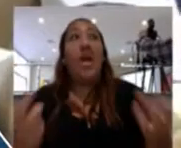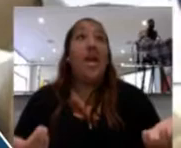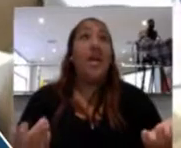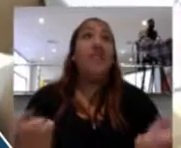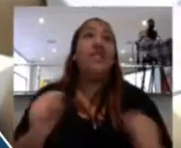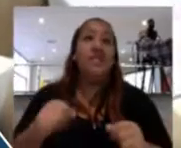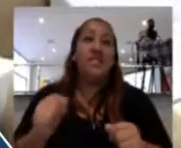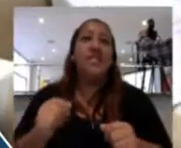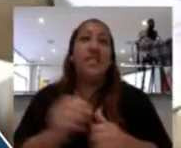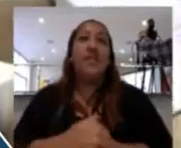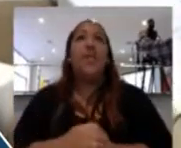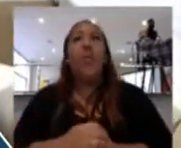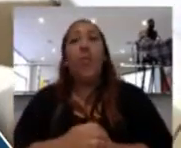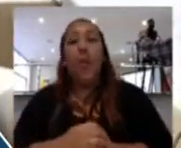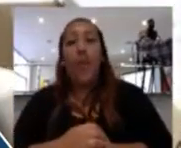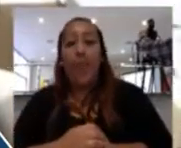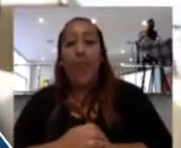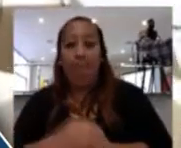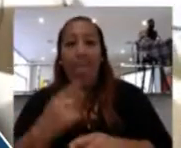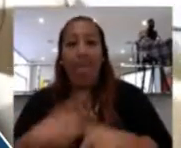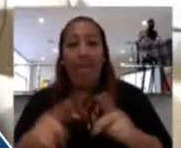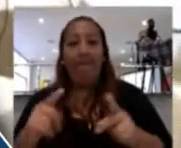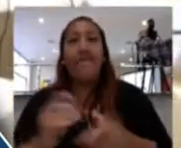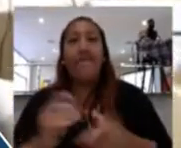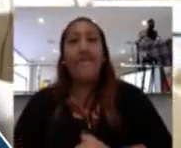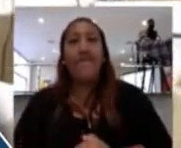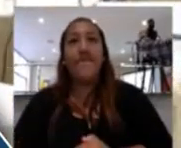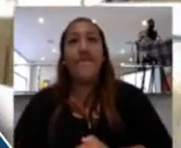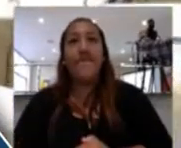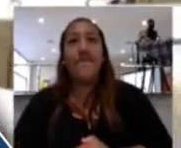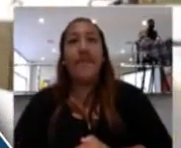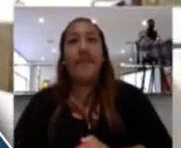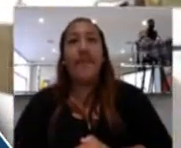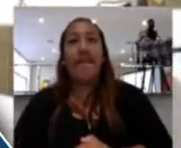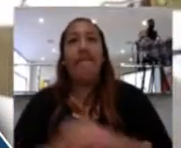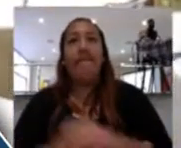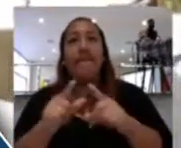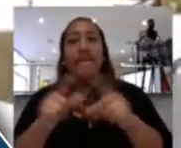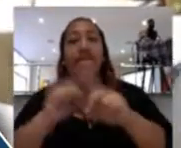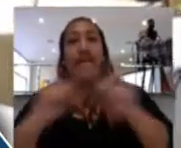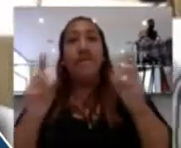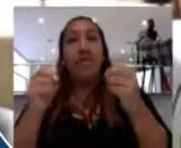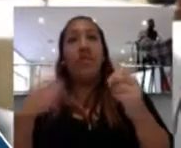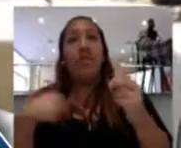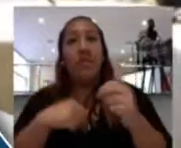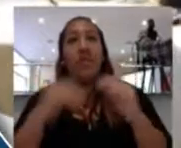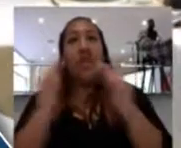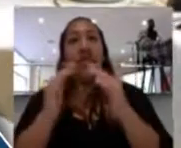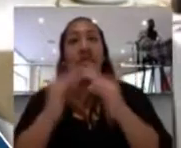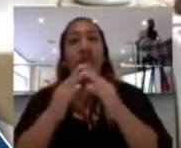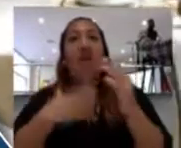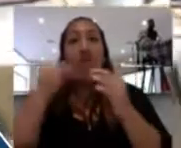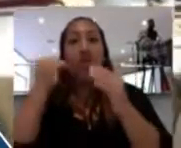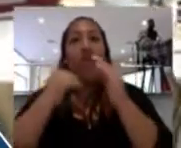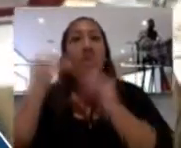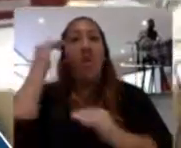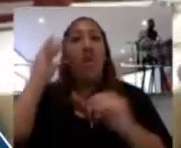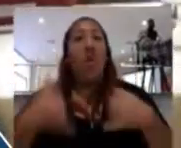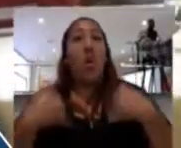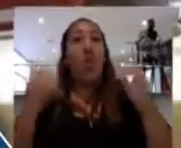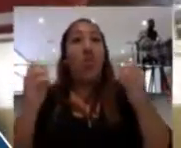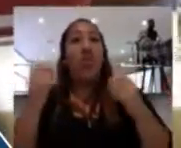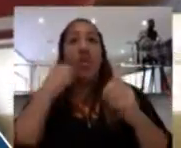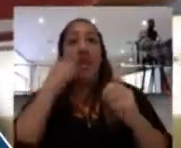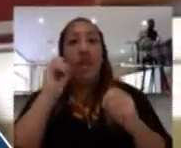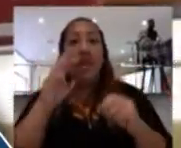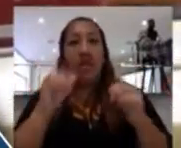Es cierto, es una reunión ordinaria. Es extraordinariamente realizada en una zona distinta, como es nuestra casa del adulto mayor o de la juventud prolongada